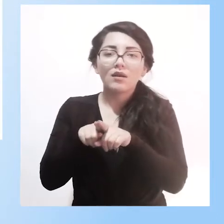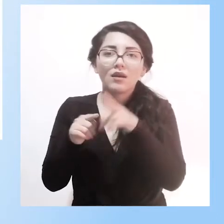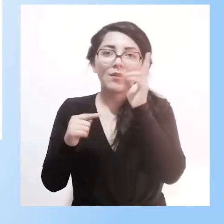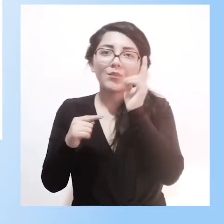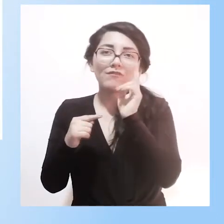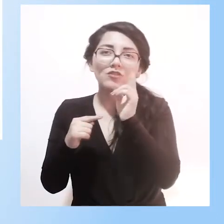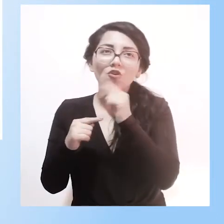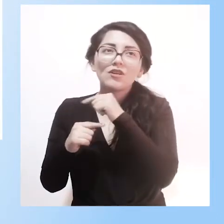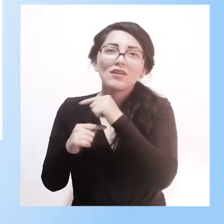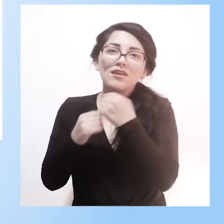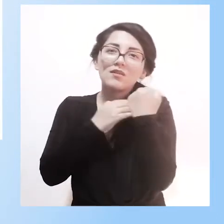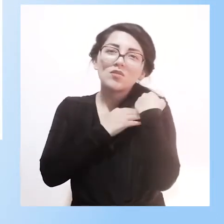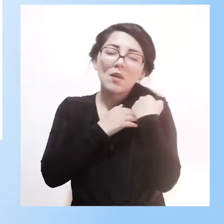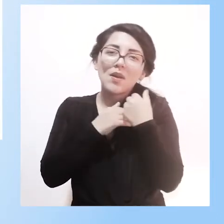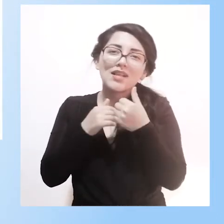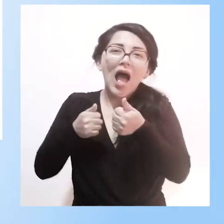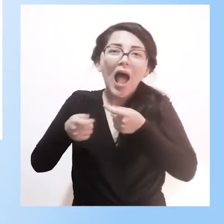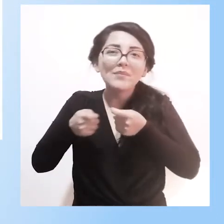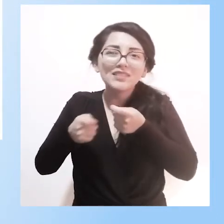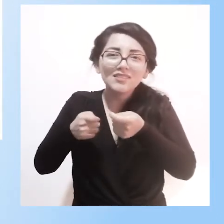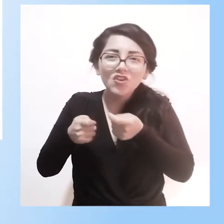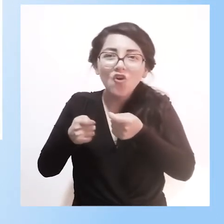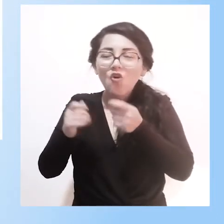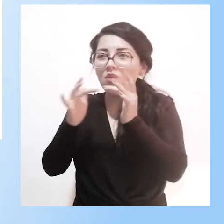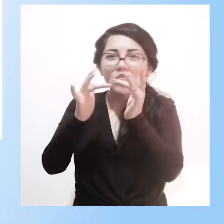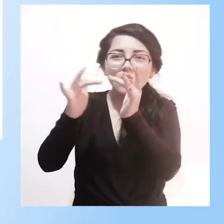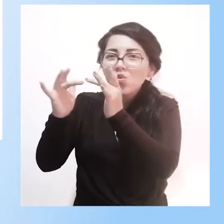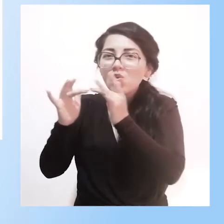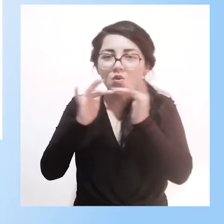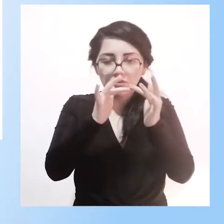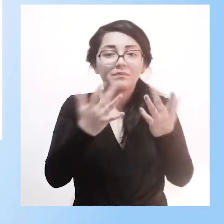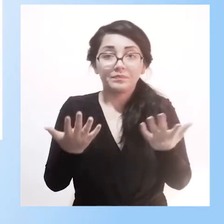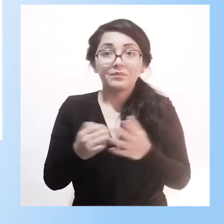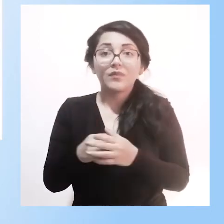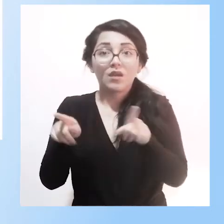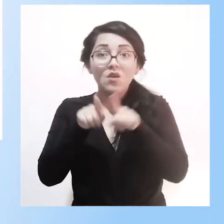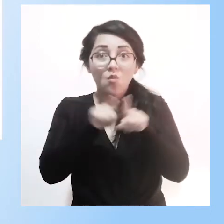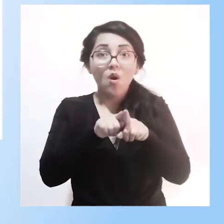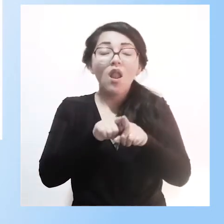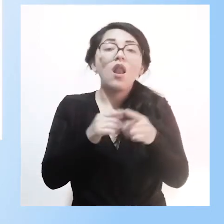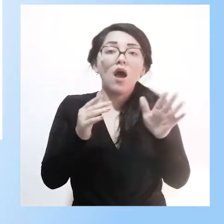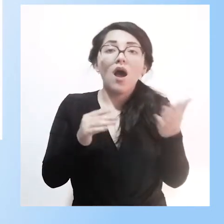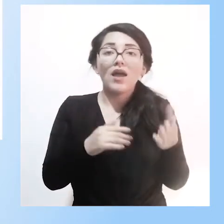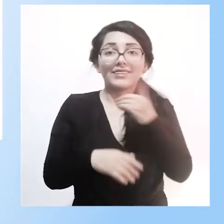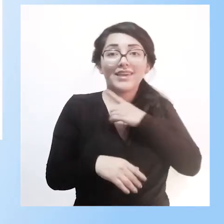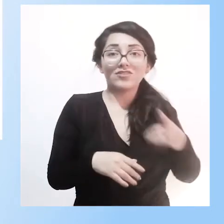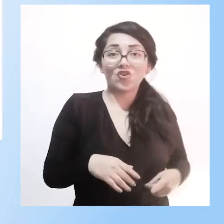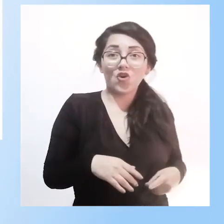coordinación de esta atención. Por supuesto que tenemos el director de cada institución